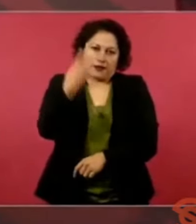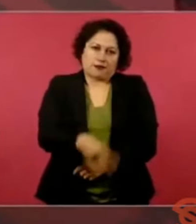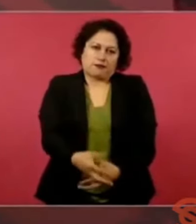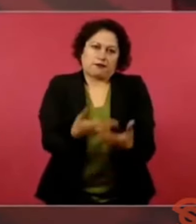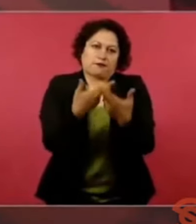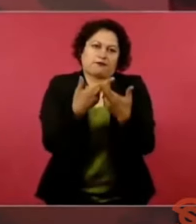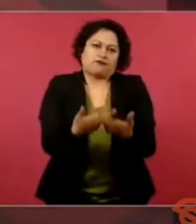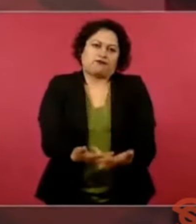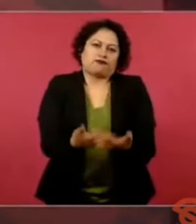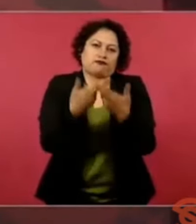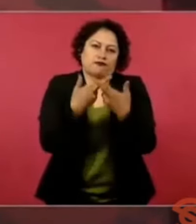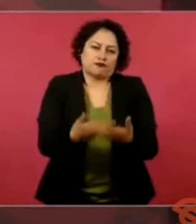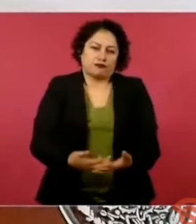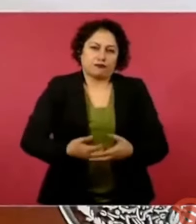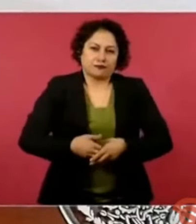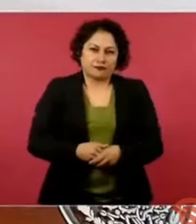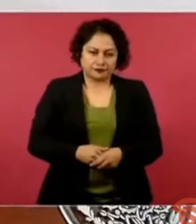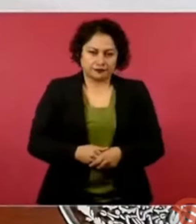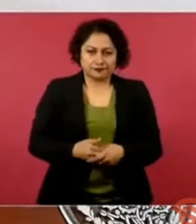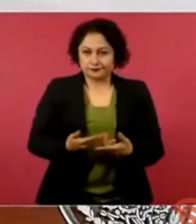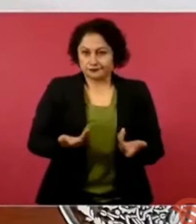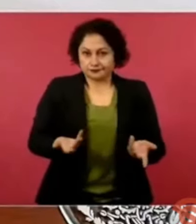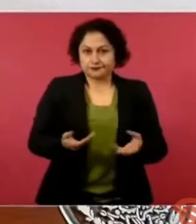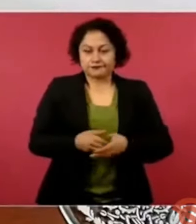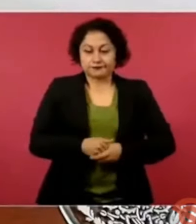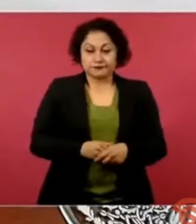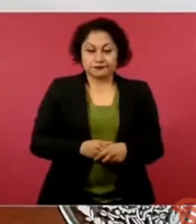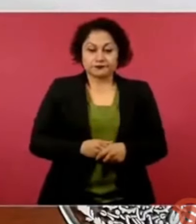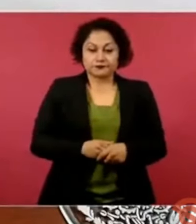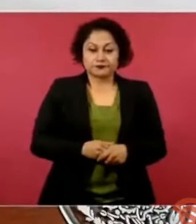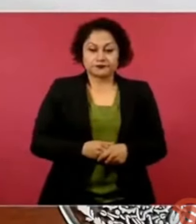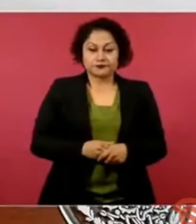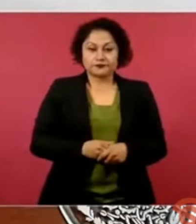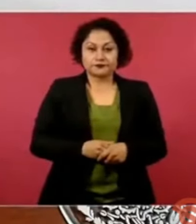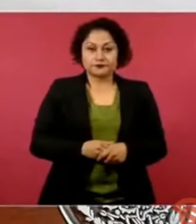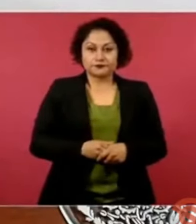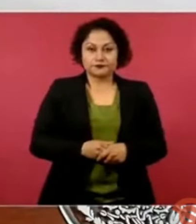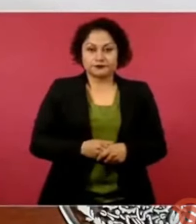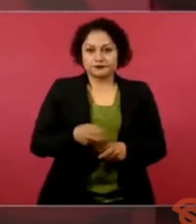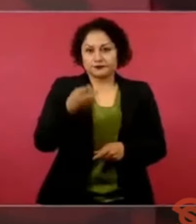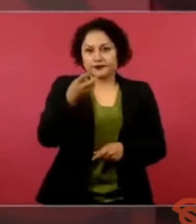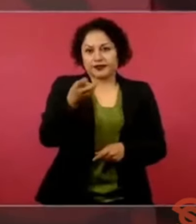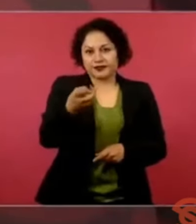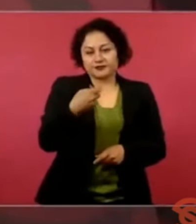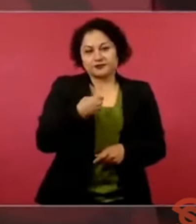entonces, si logro apasionarme con eso,